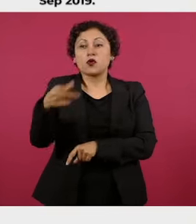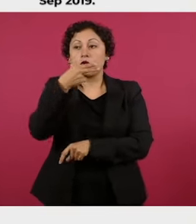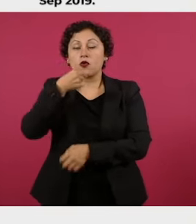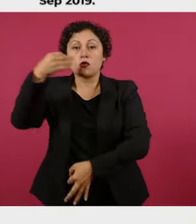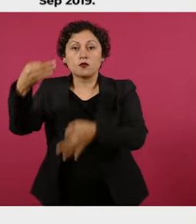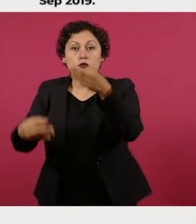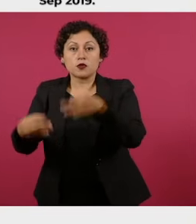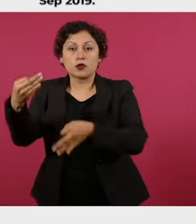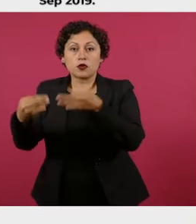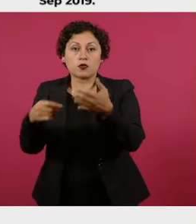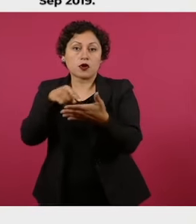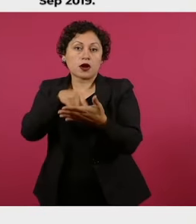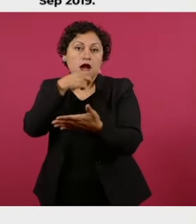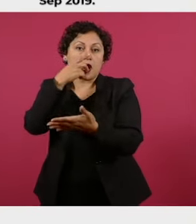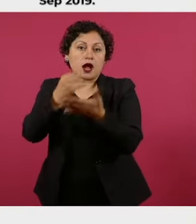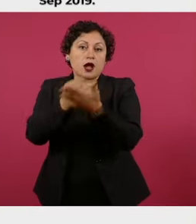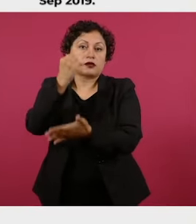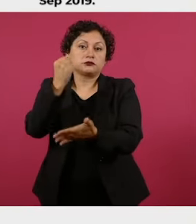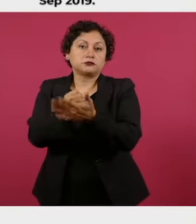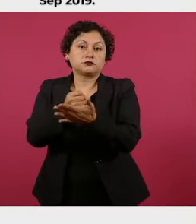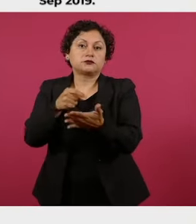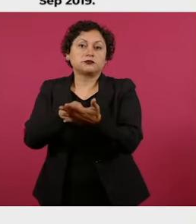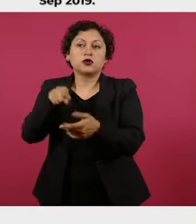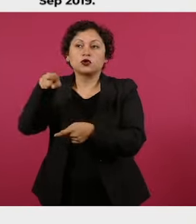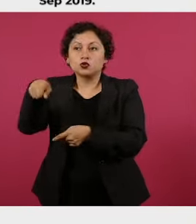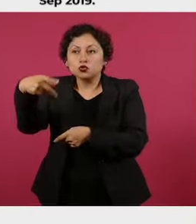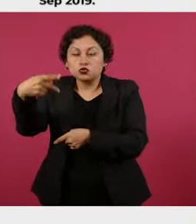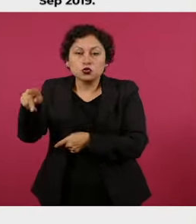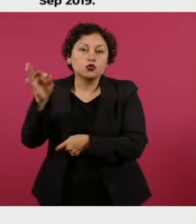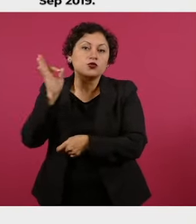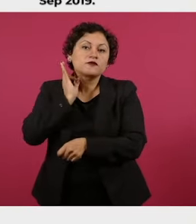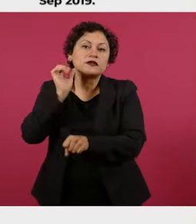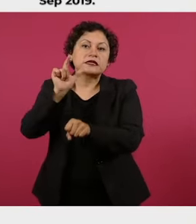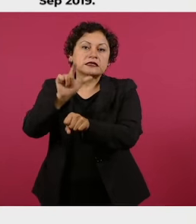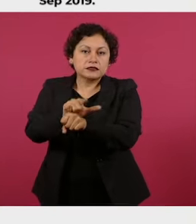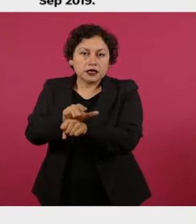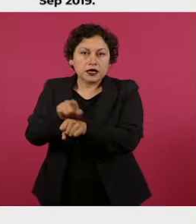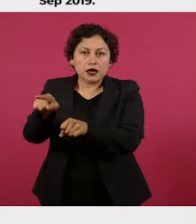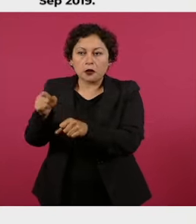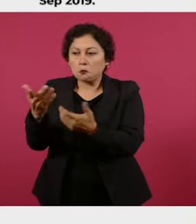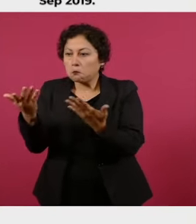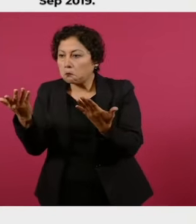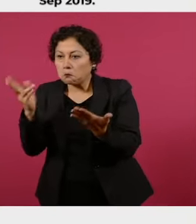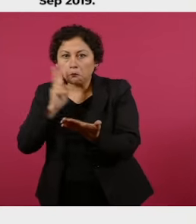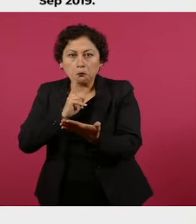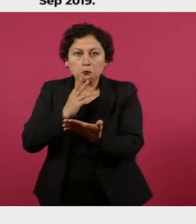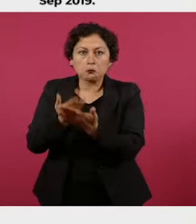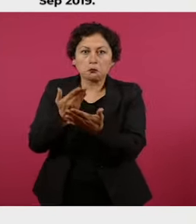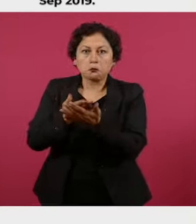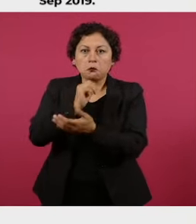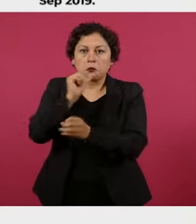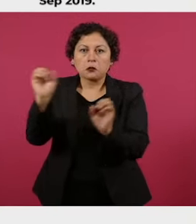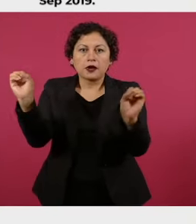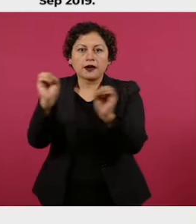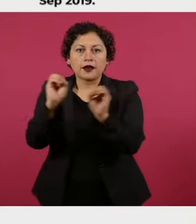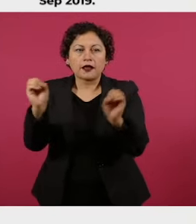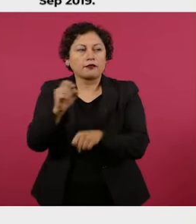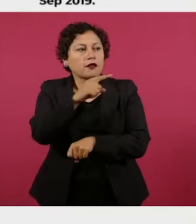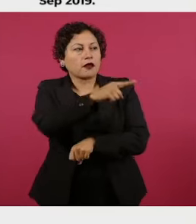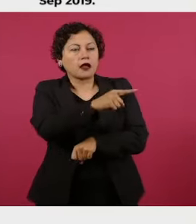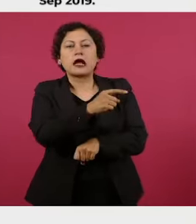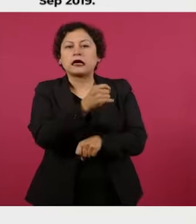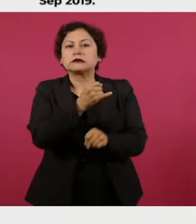determinó que la fiscalía, con las pruebas aportadas, no logró destruir la presunción de inocencia de los